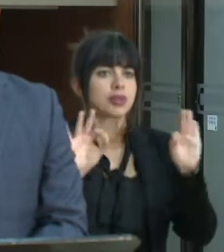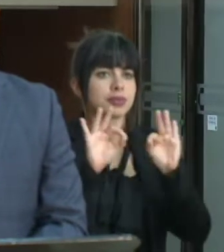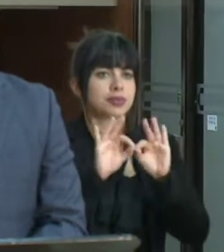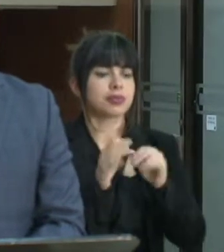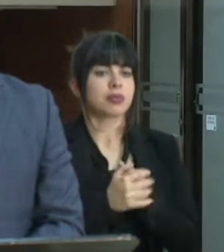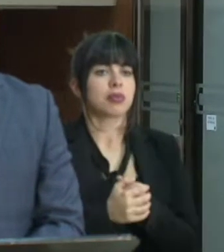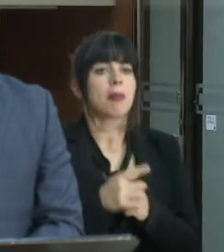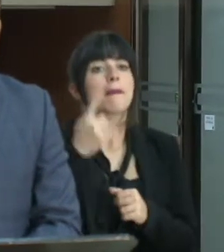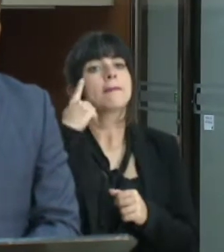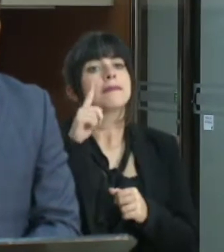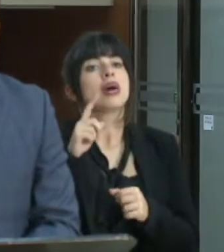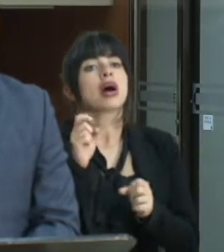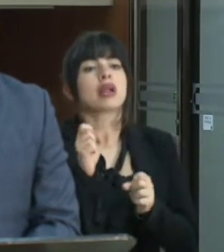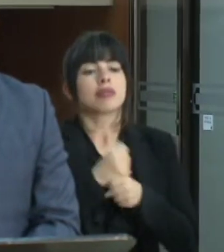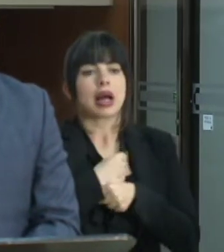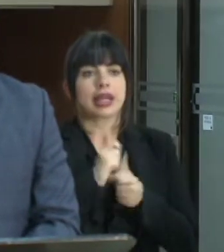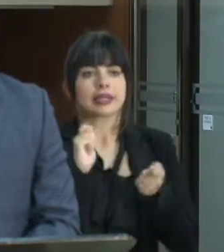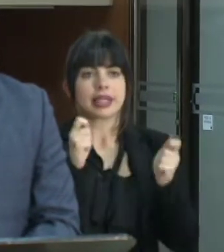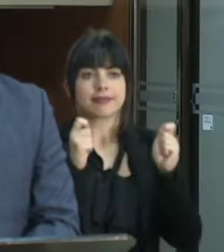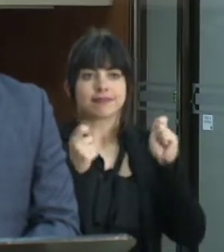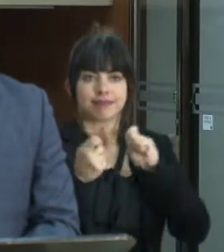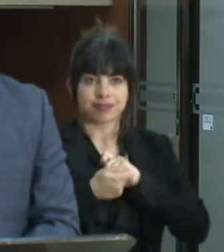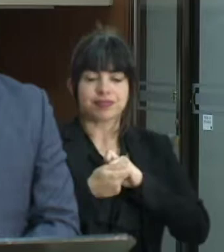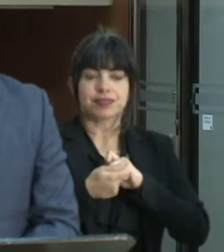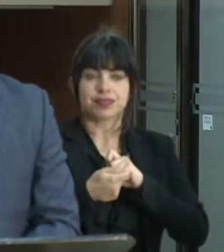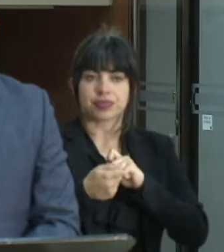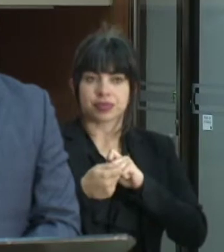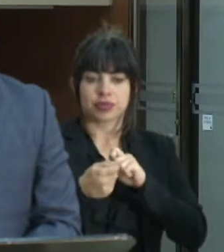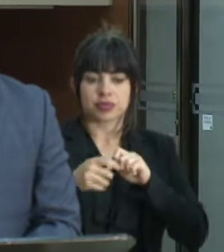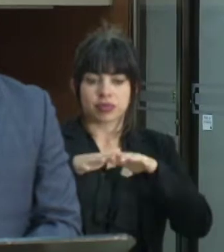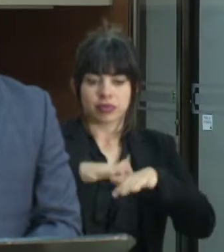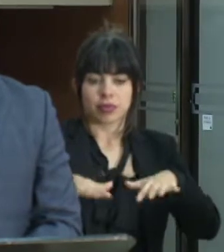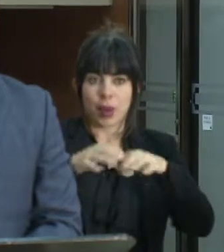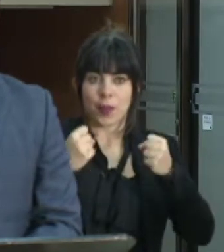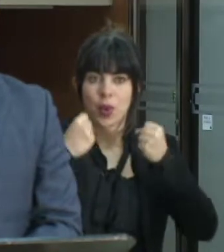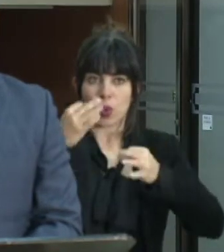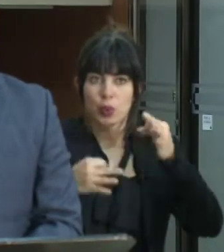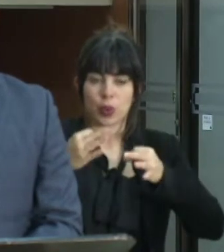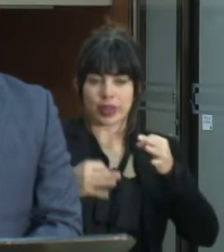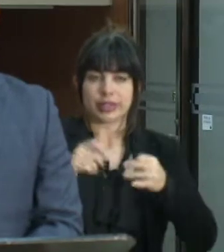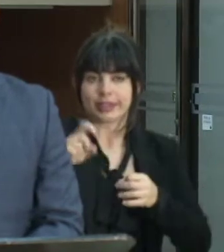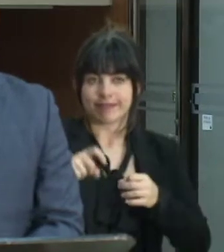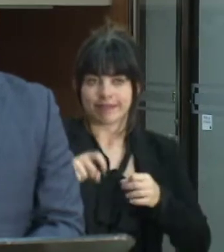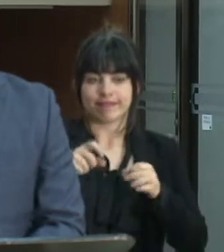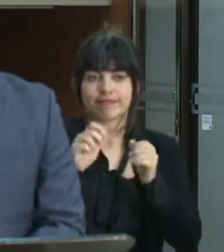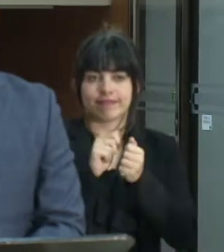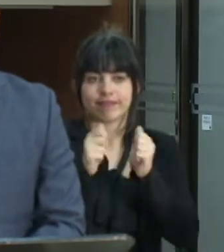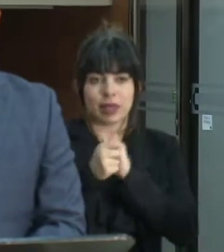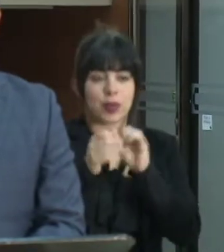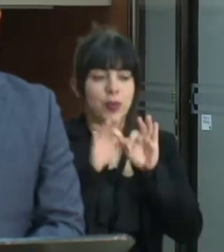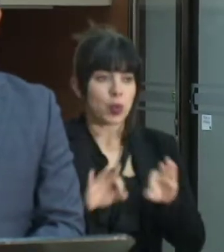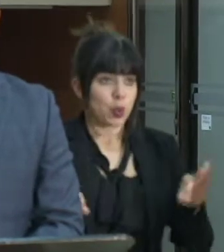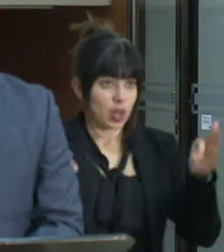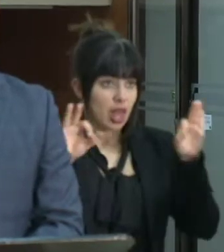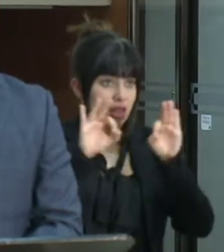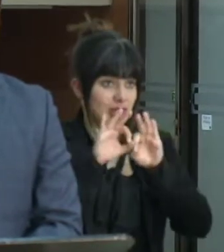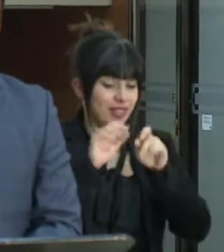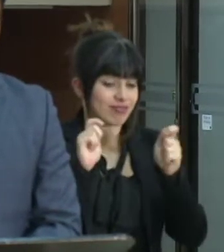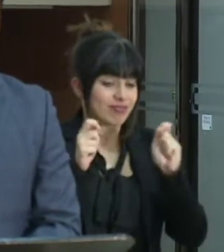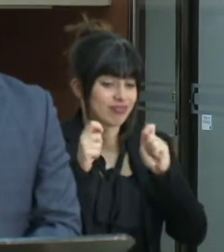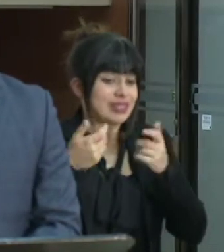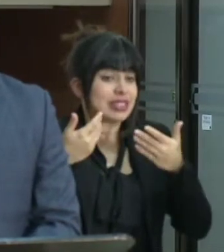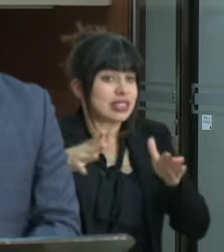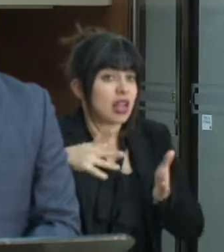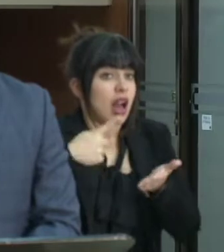para hacer reformas en el ámbito del Poder Judicial, reformas importantes, reformas que se